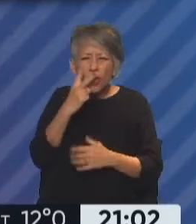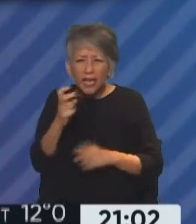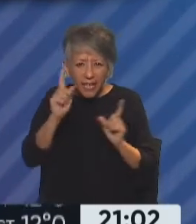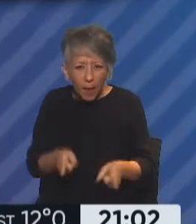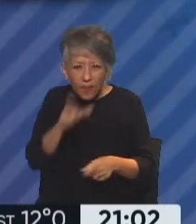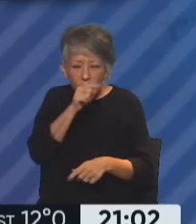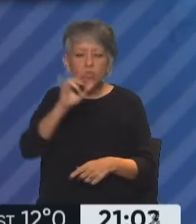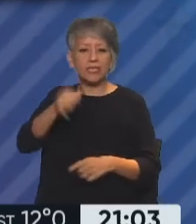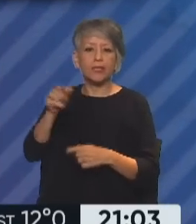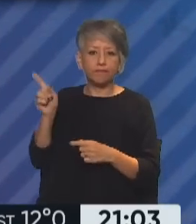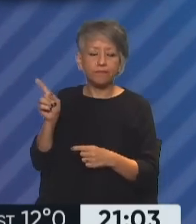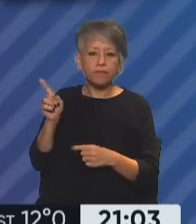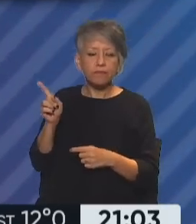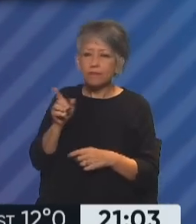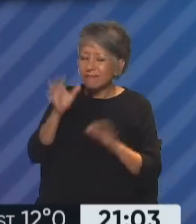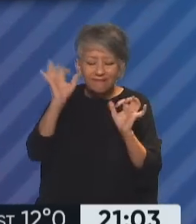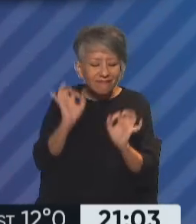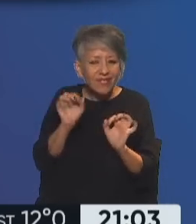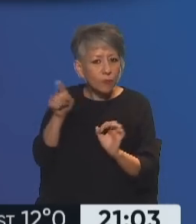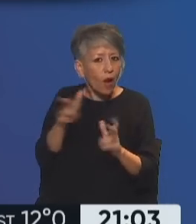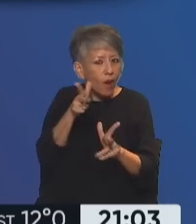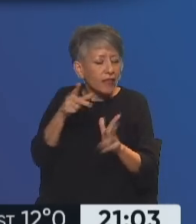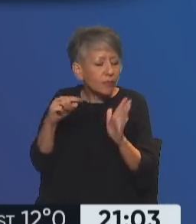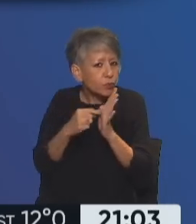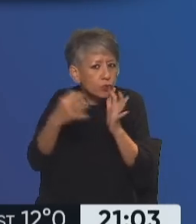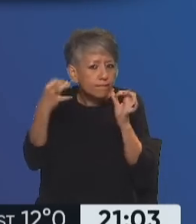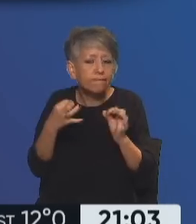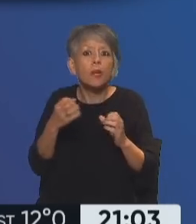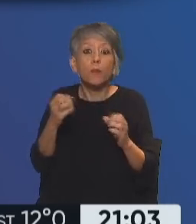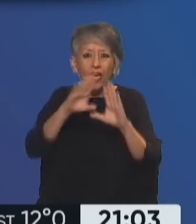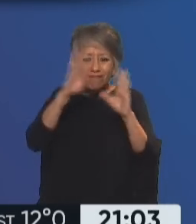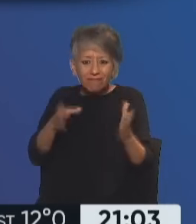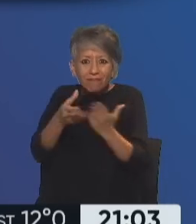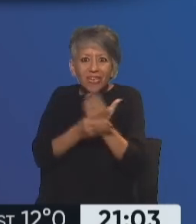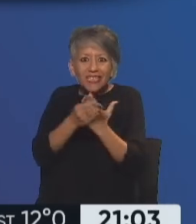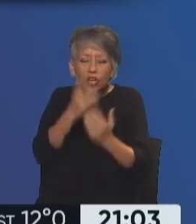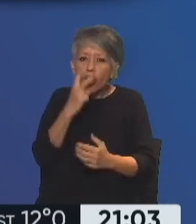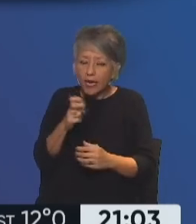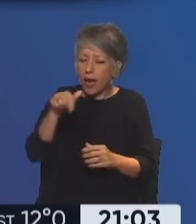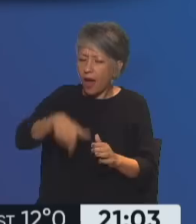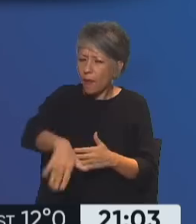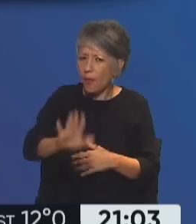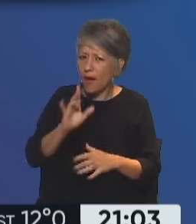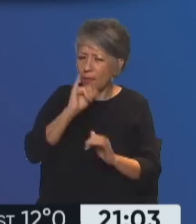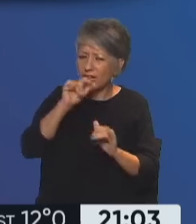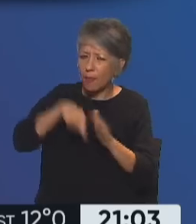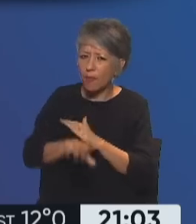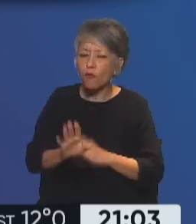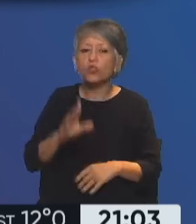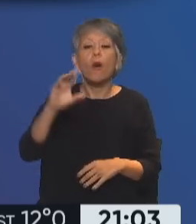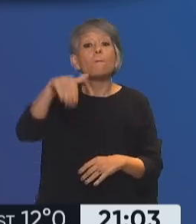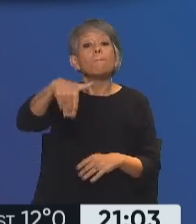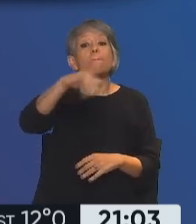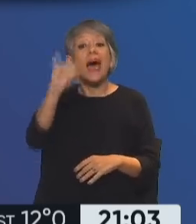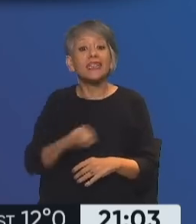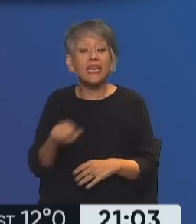secretario de Energía, pero viste en la tecla Silvia, porque se está hablando de un ministerio de Energía, enseguida les vamos a contar un poquito más. Hoy Darío Martínez es el